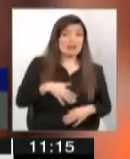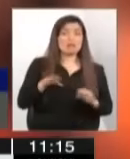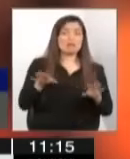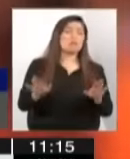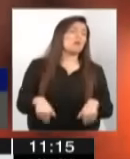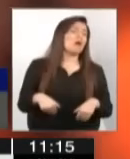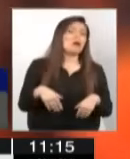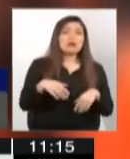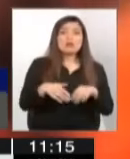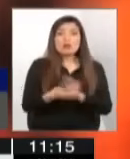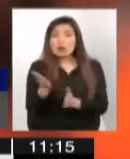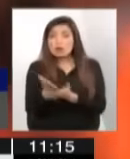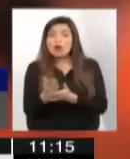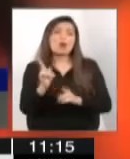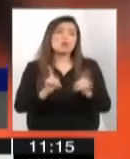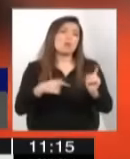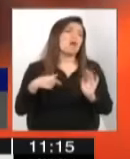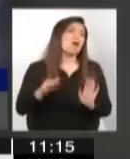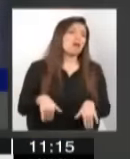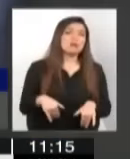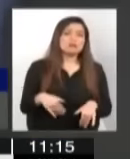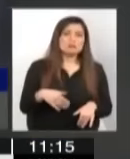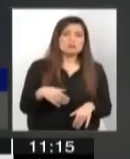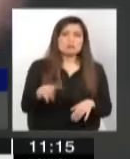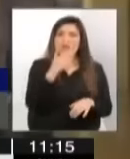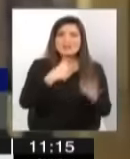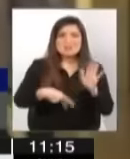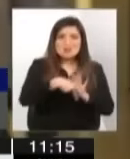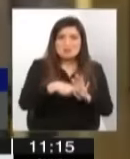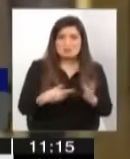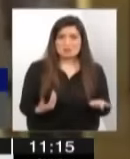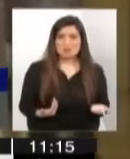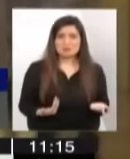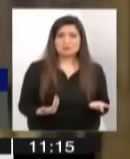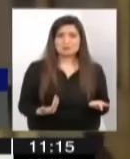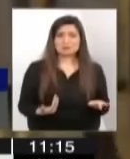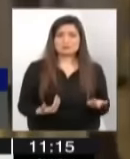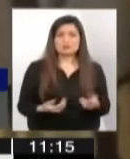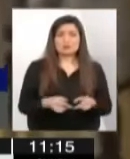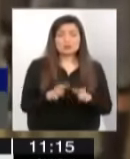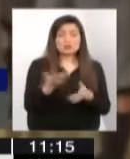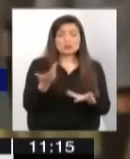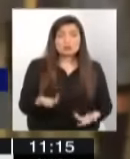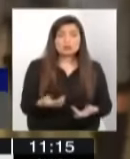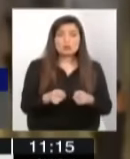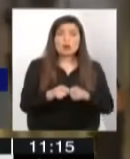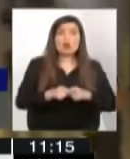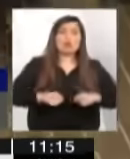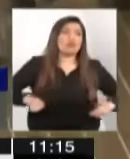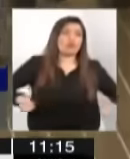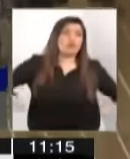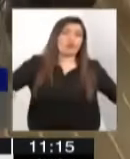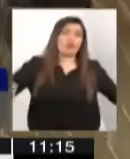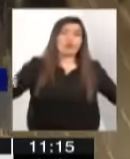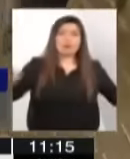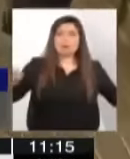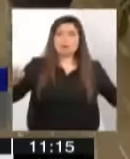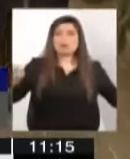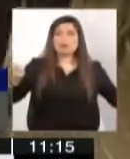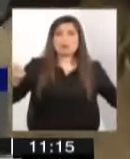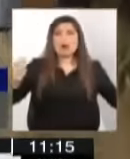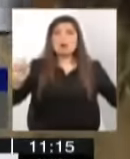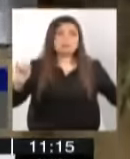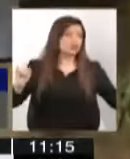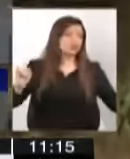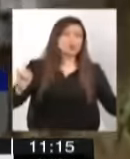sin ninguna norma. Entonces, también, los extremos no son buenos para nadie, porque los chicos y los niños también necesitan,